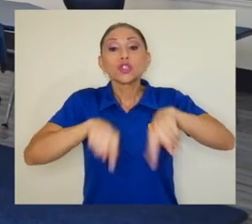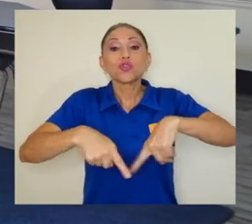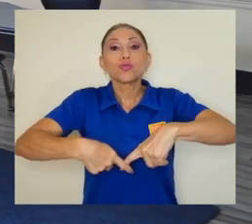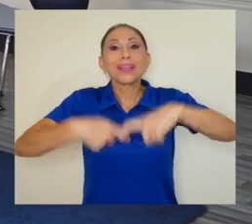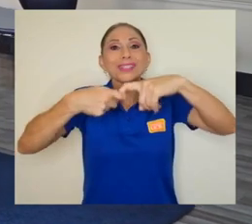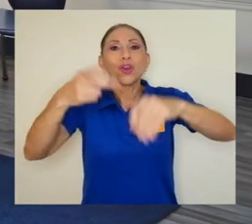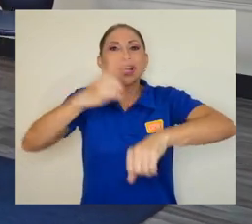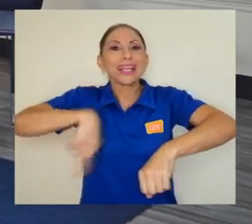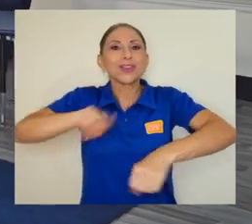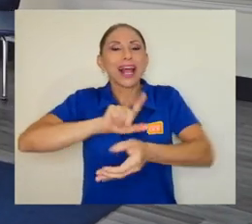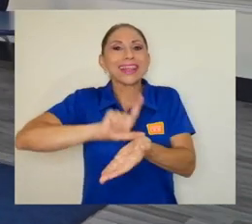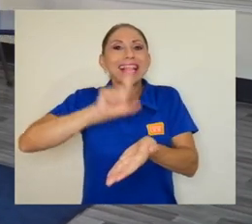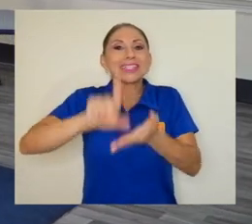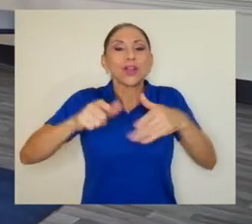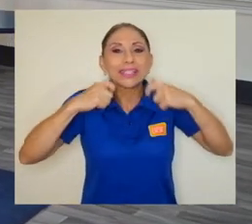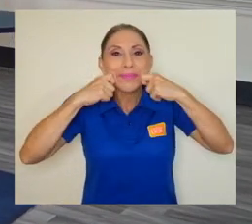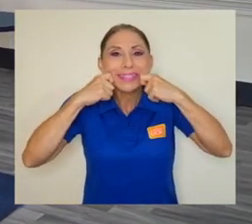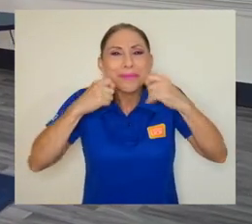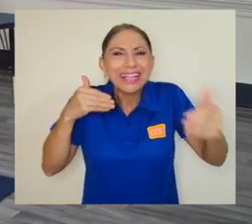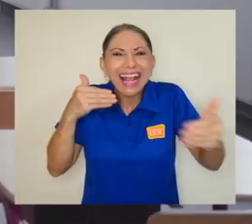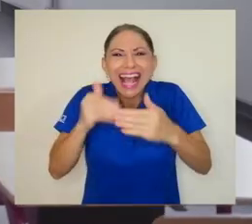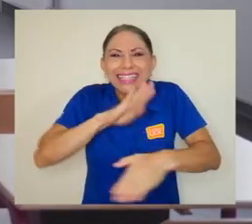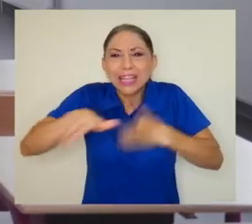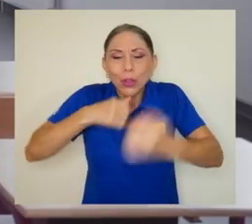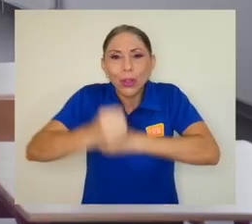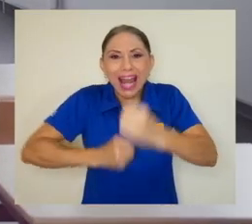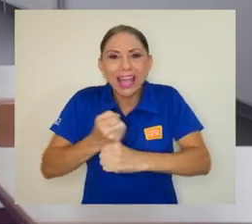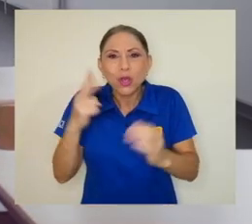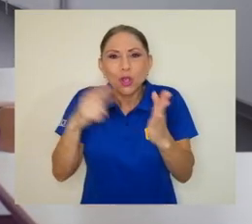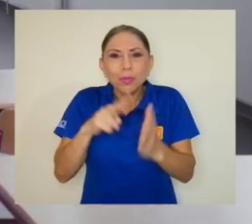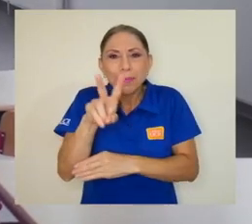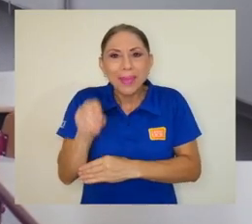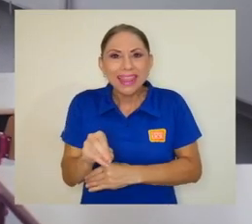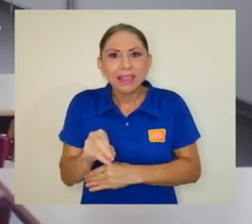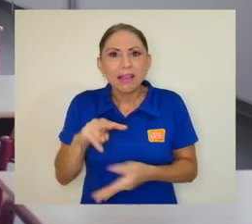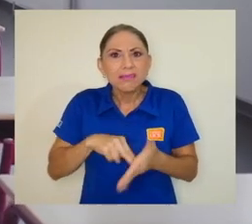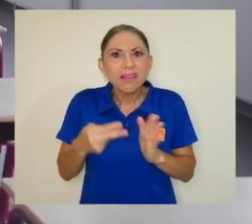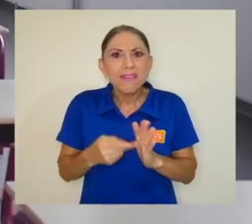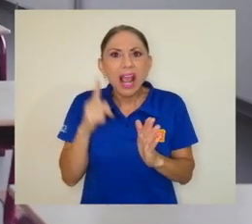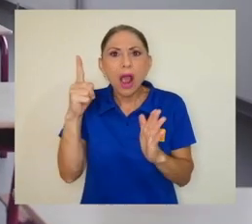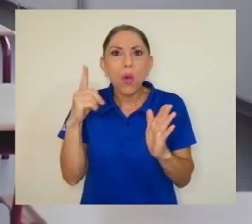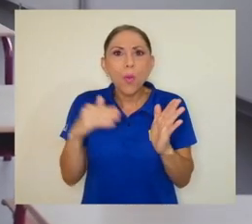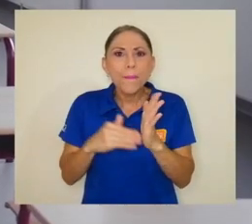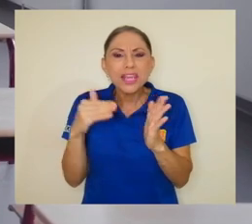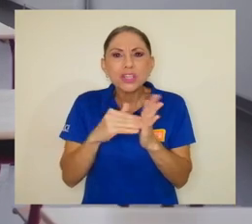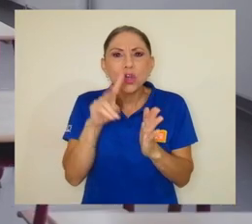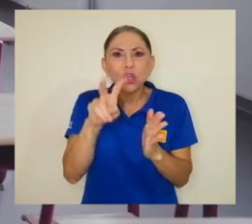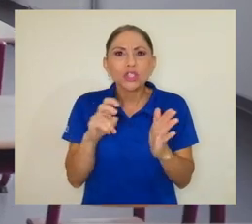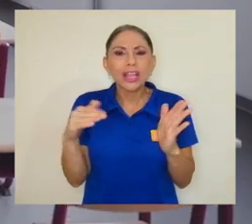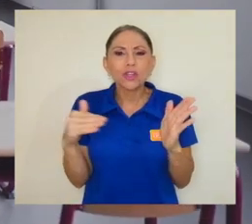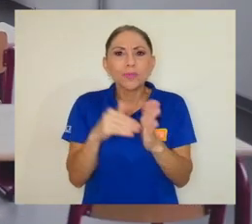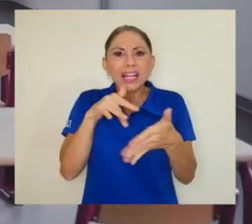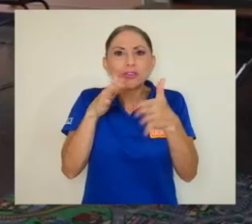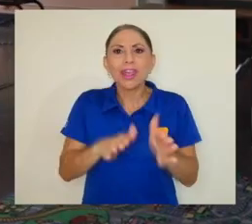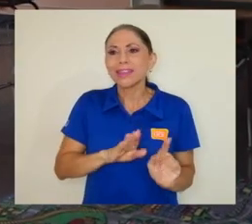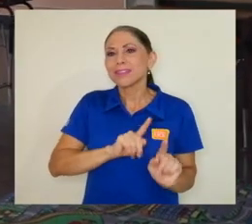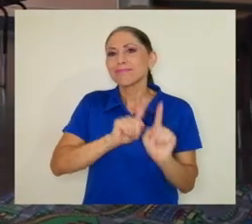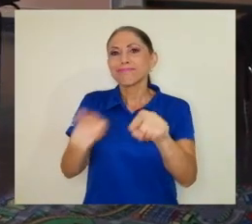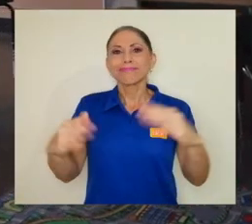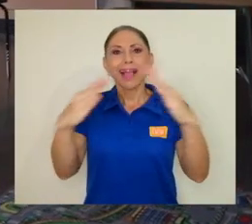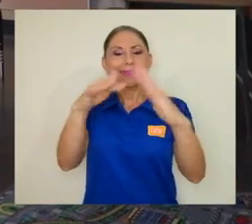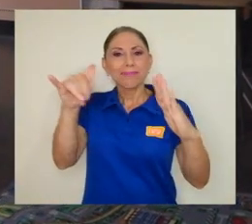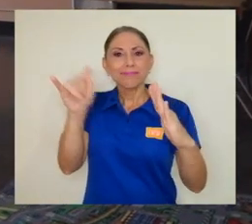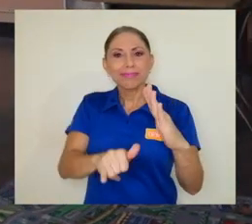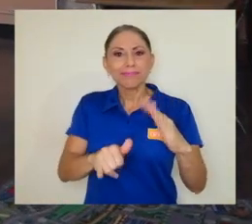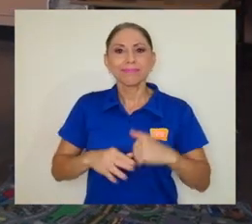presenciales por casi todo el 2020, enviando a 1.200.000 estudiantes a casa y la